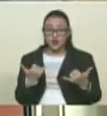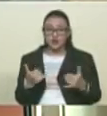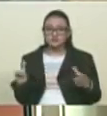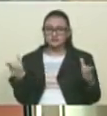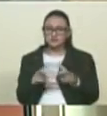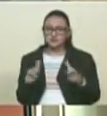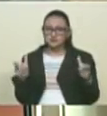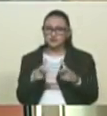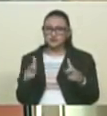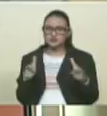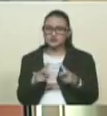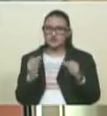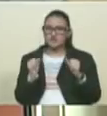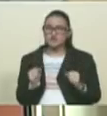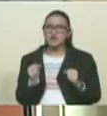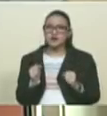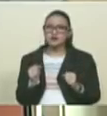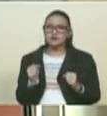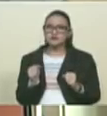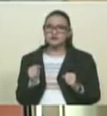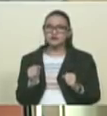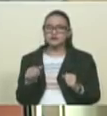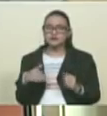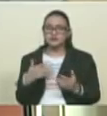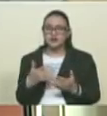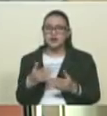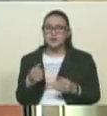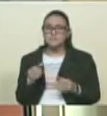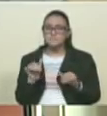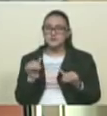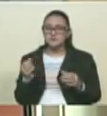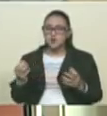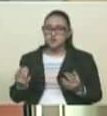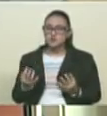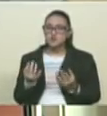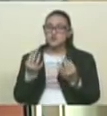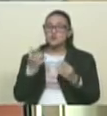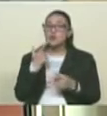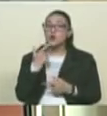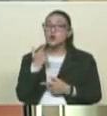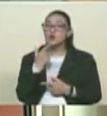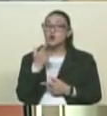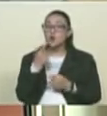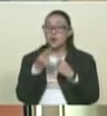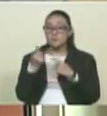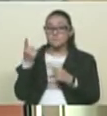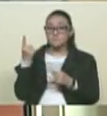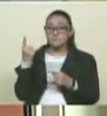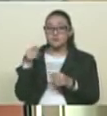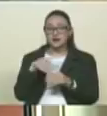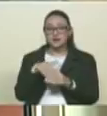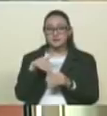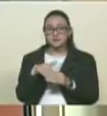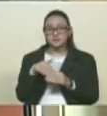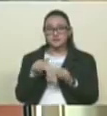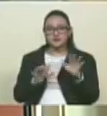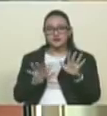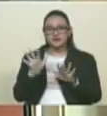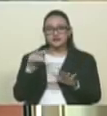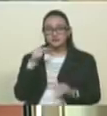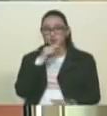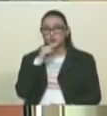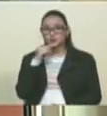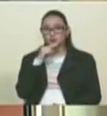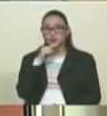reuniones que creo que van a conducir a el mismo humo blanco que hubo, humo rojo, que hubo el pasado, para las elecciones el pasado 15 de